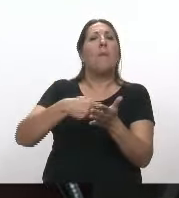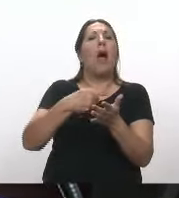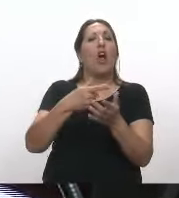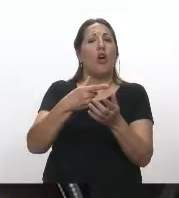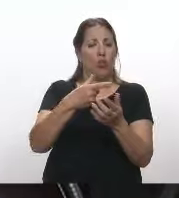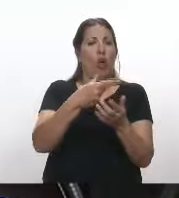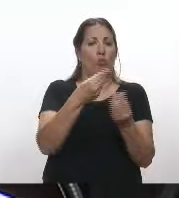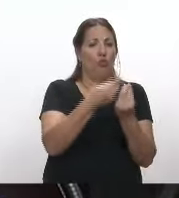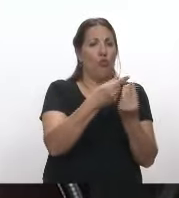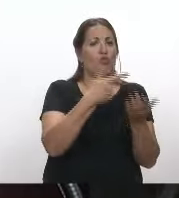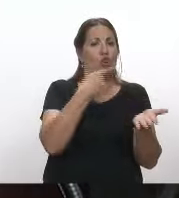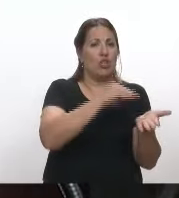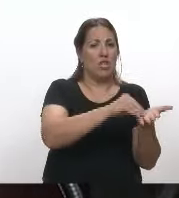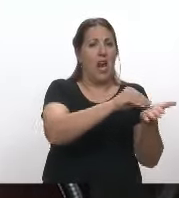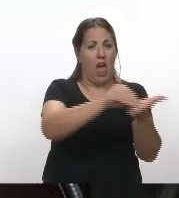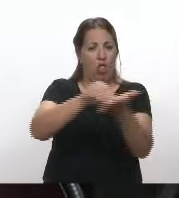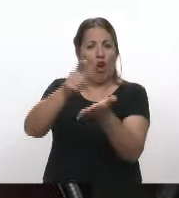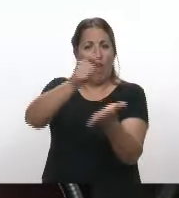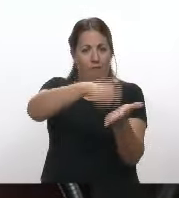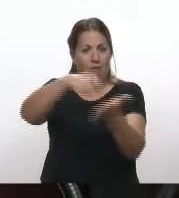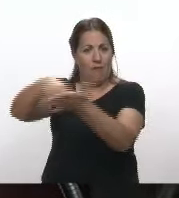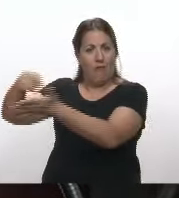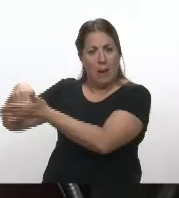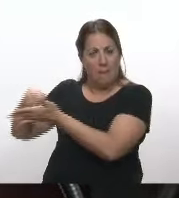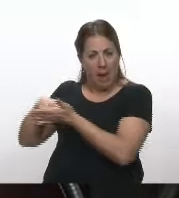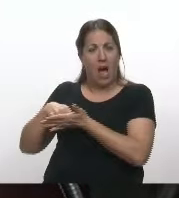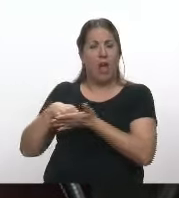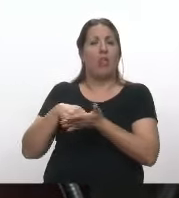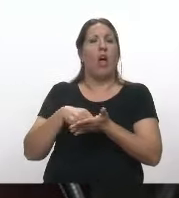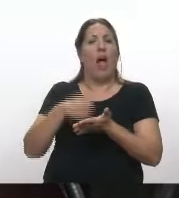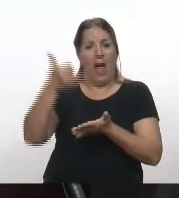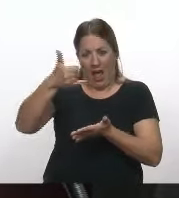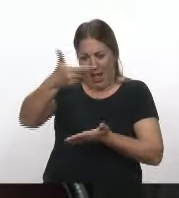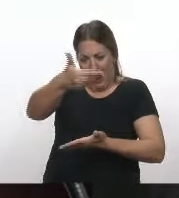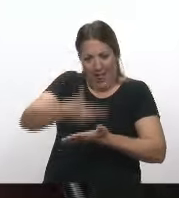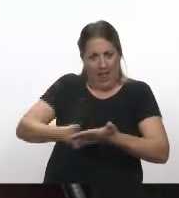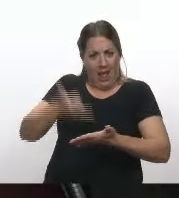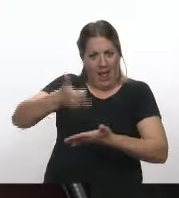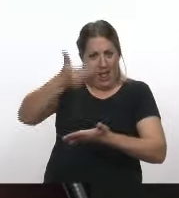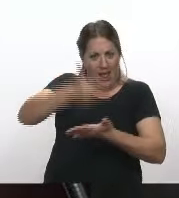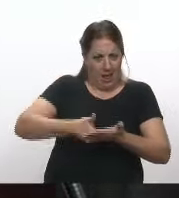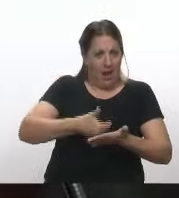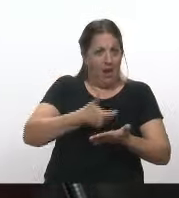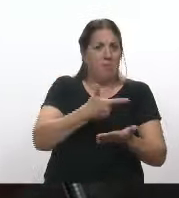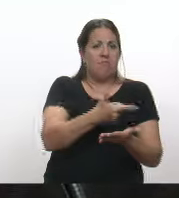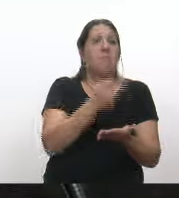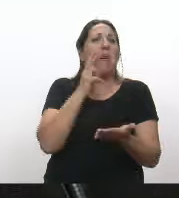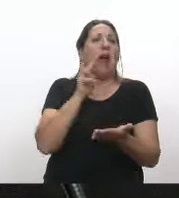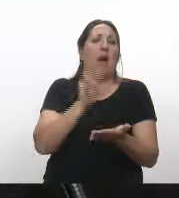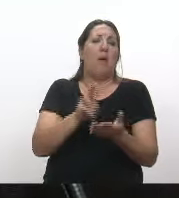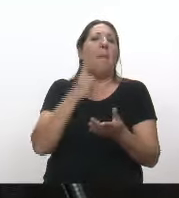que está también en la banca de cada uno para que sea puesto en consideración.